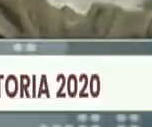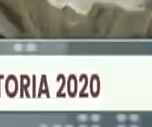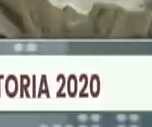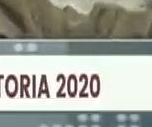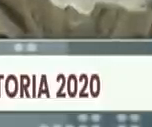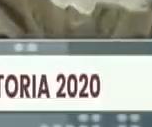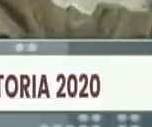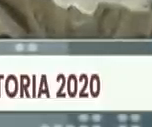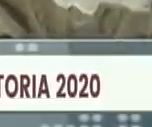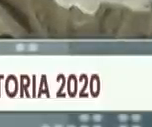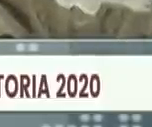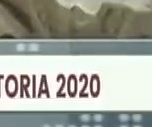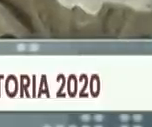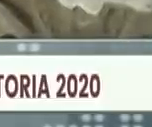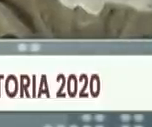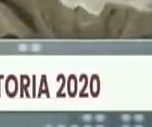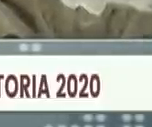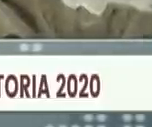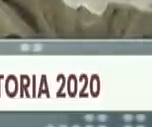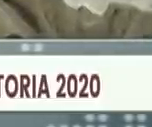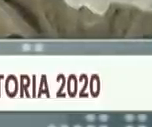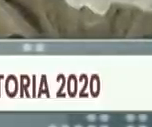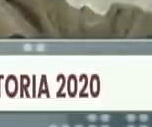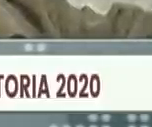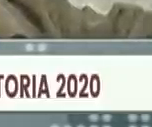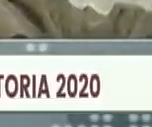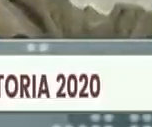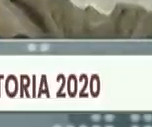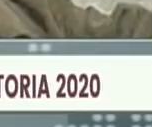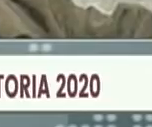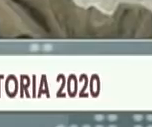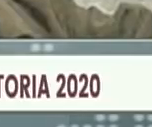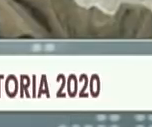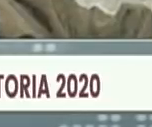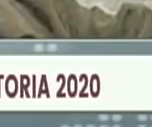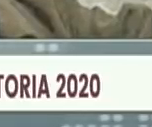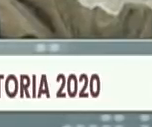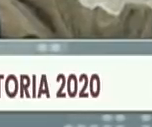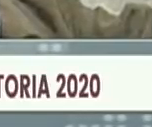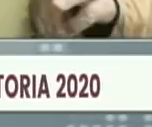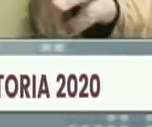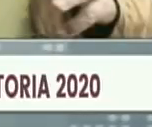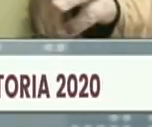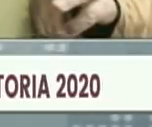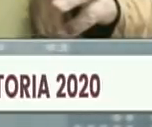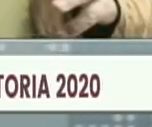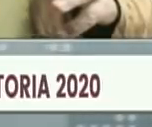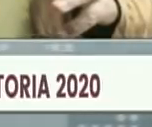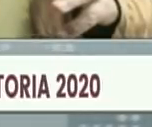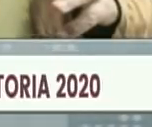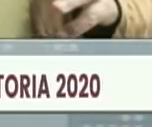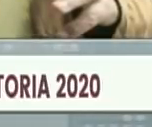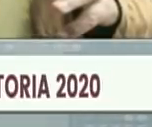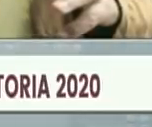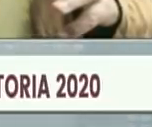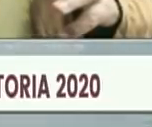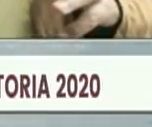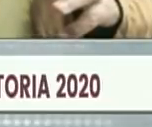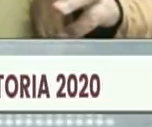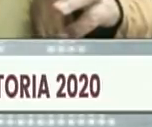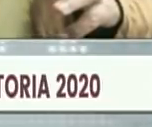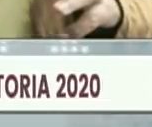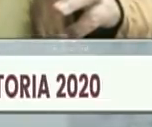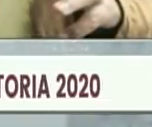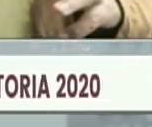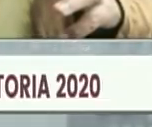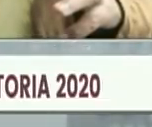tiene una amplia trayectoria de investigación el galardonado Manuel Carrero Murillo